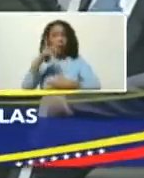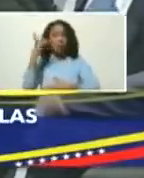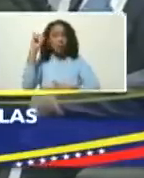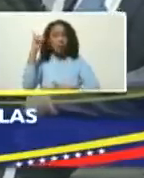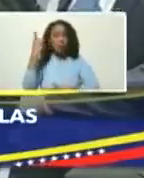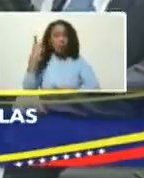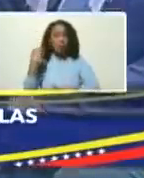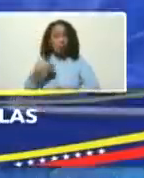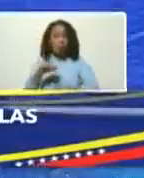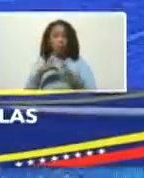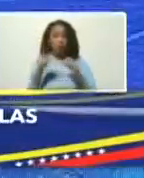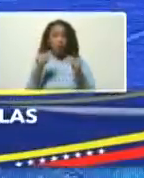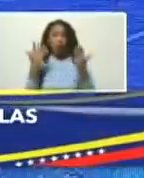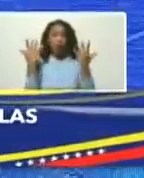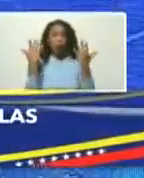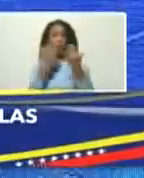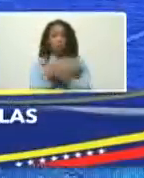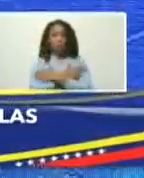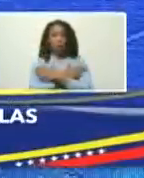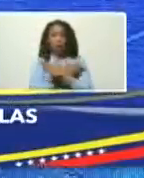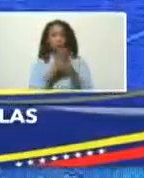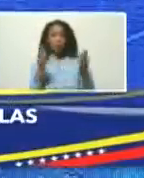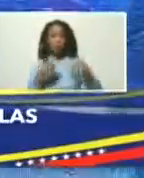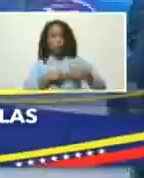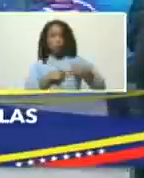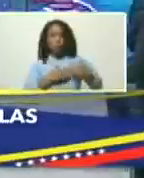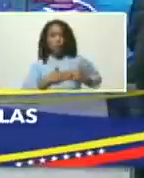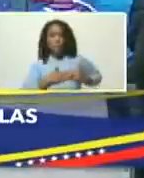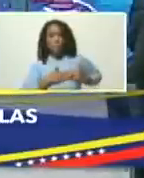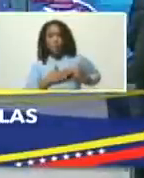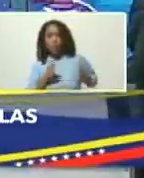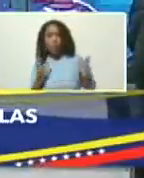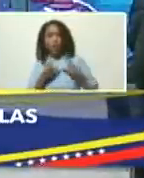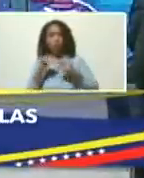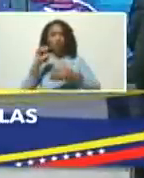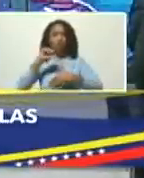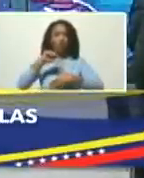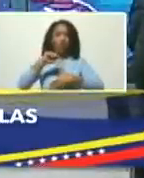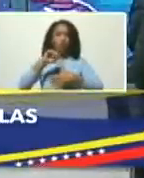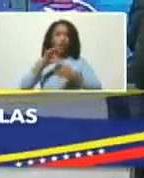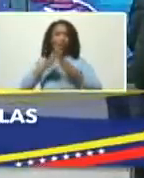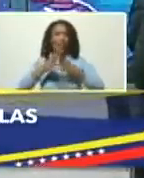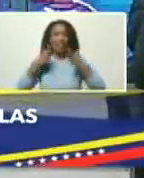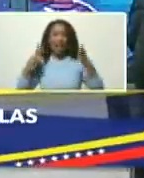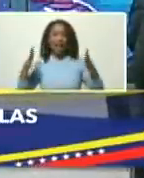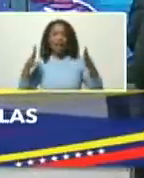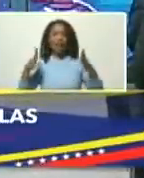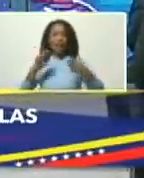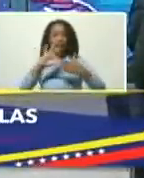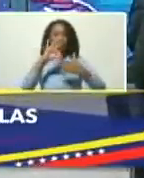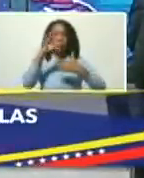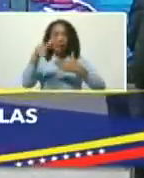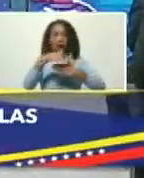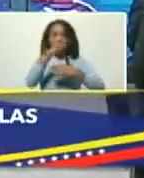todos los brazos las piernas el corazón en toda suramérica la gran suramérica en el caribe